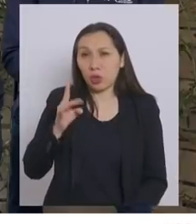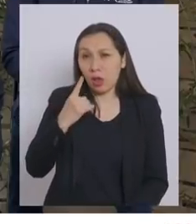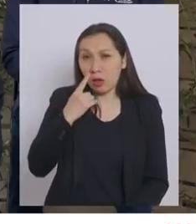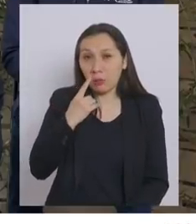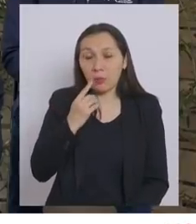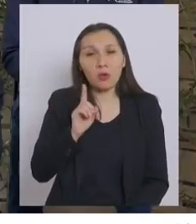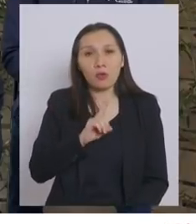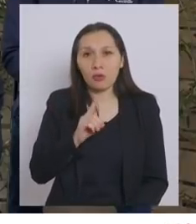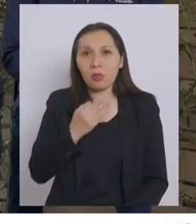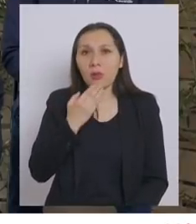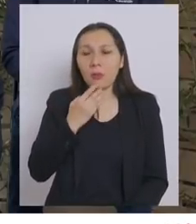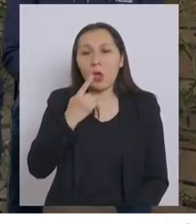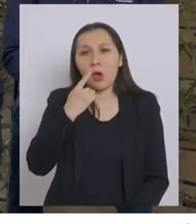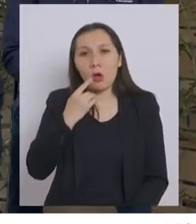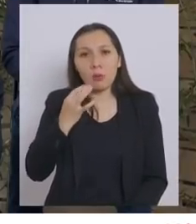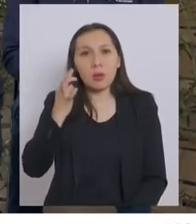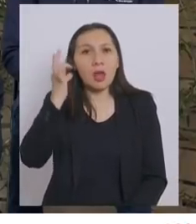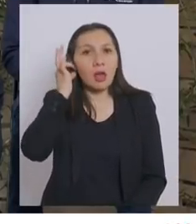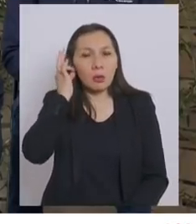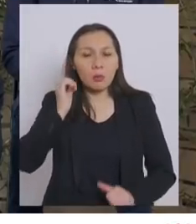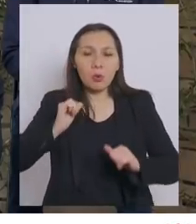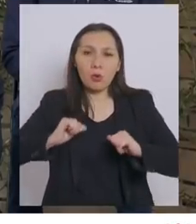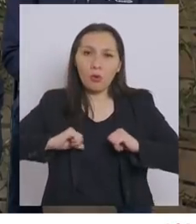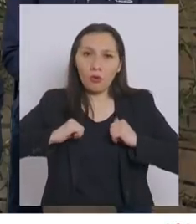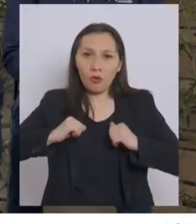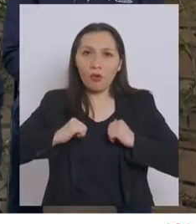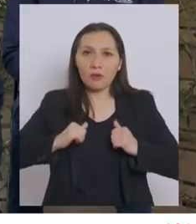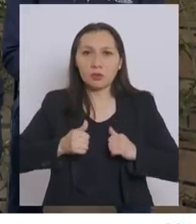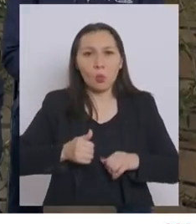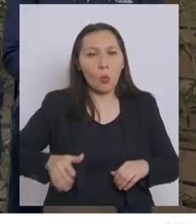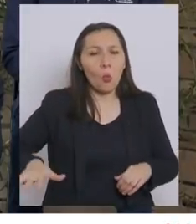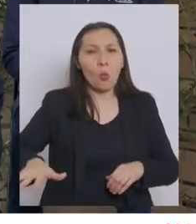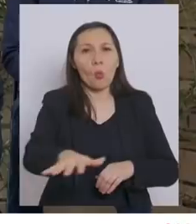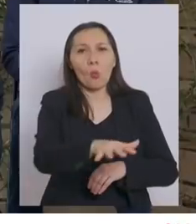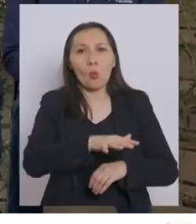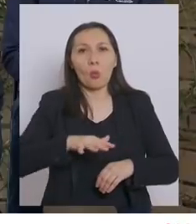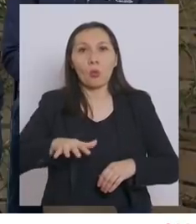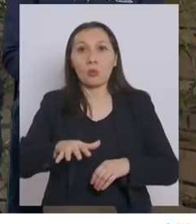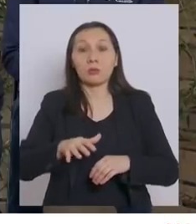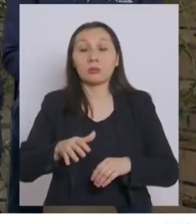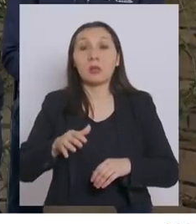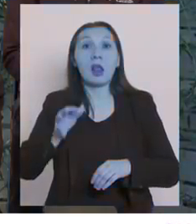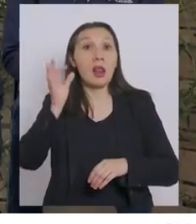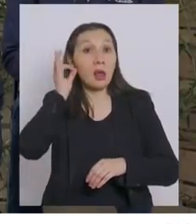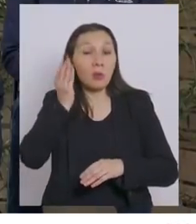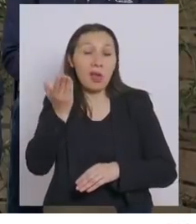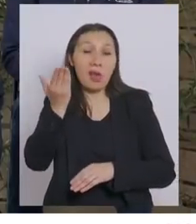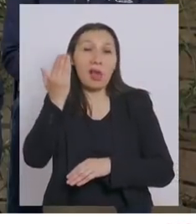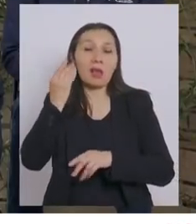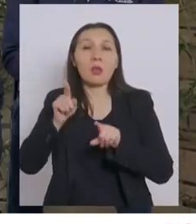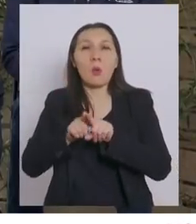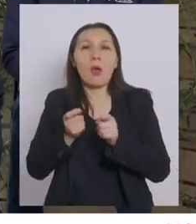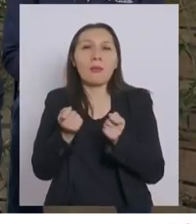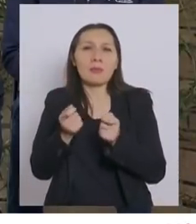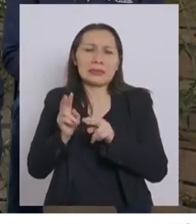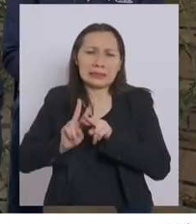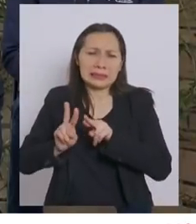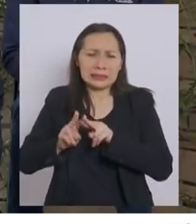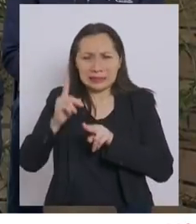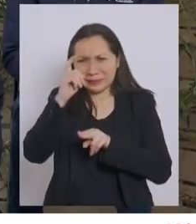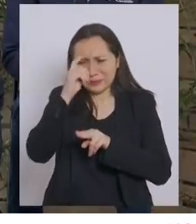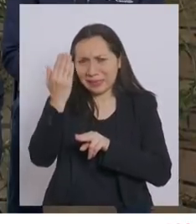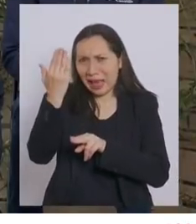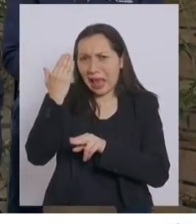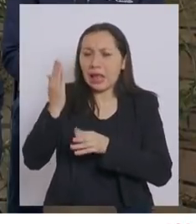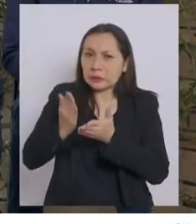sino que de hombres, mujeres, jóvenes y toda la sociedad. Ellas fueron quienes araron con mayor dificultad que